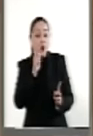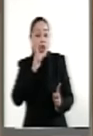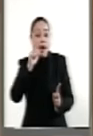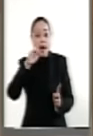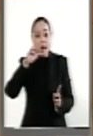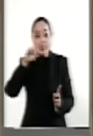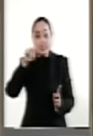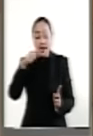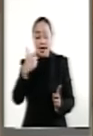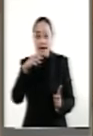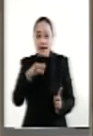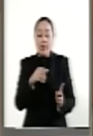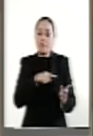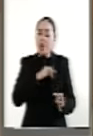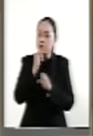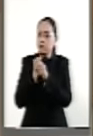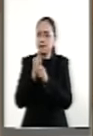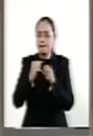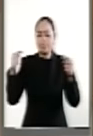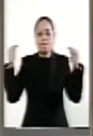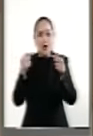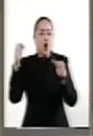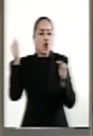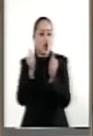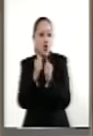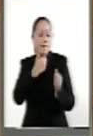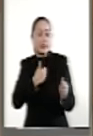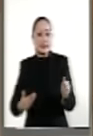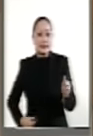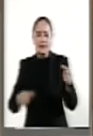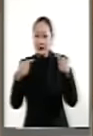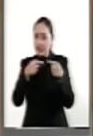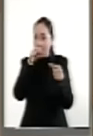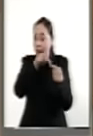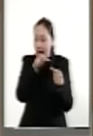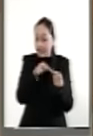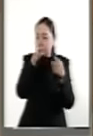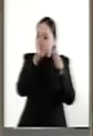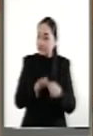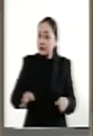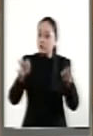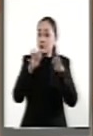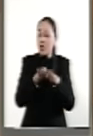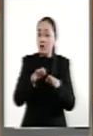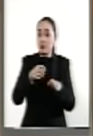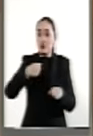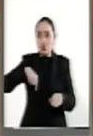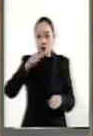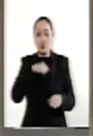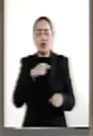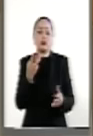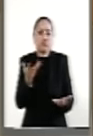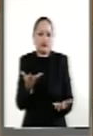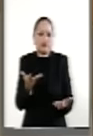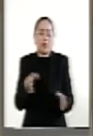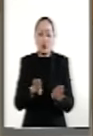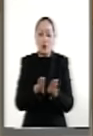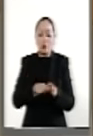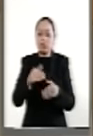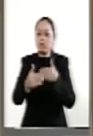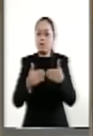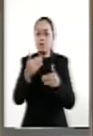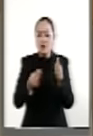periodistas al confrontarse con el poder no tiene precedente. Estamos a la vuelta de la esquina. Vendrán